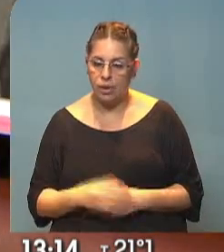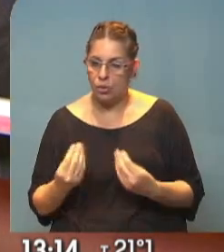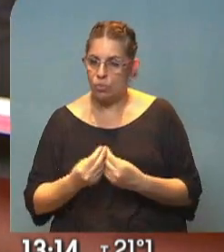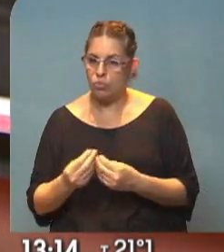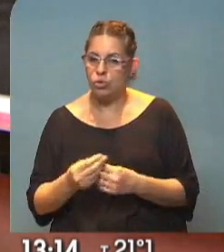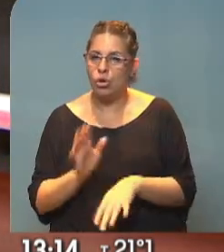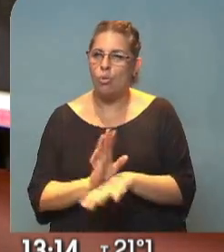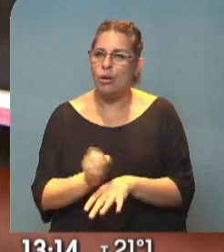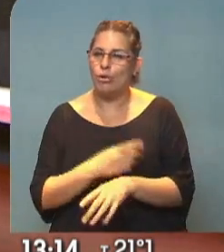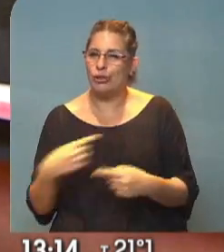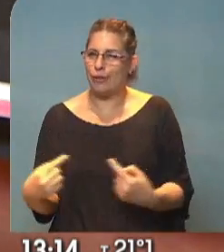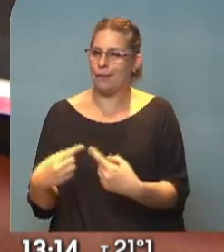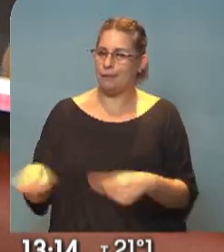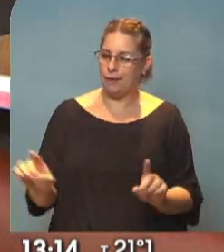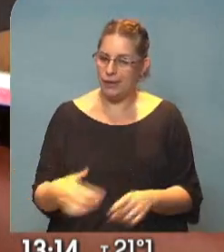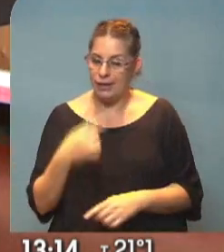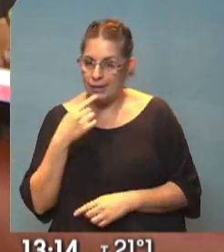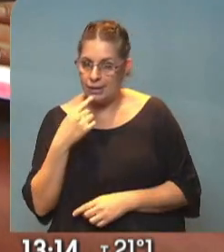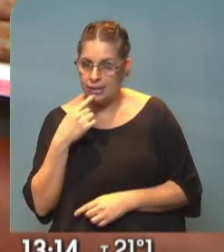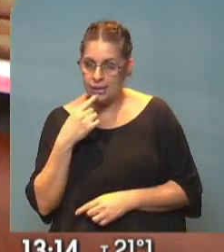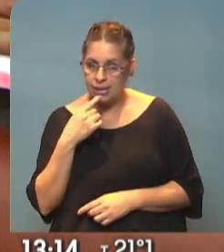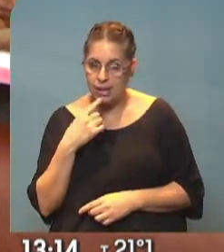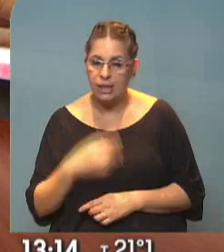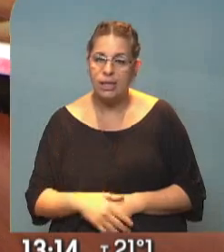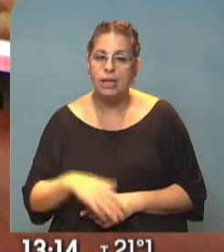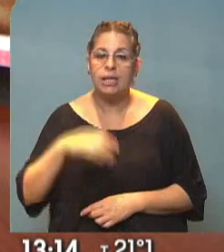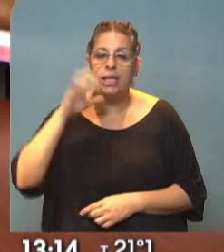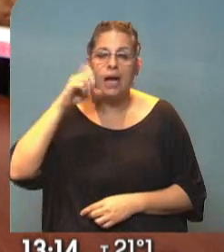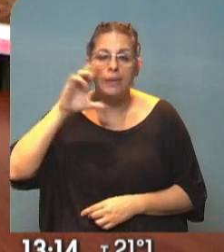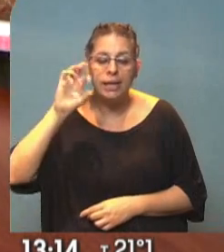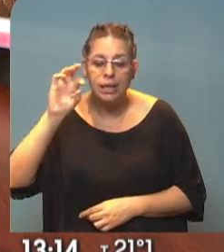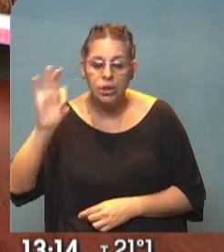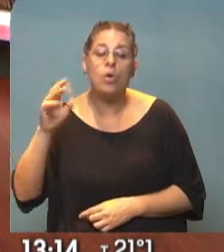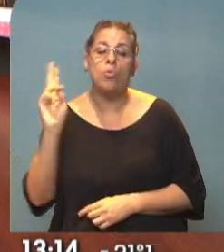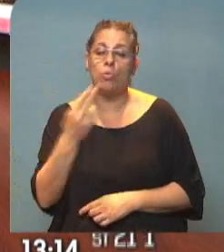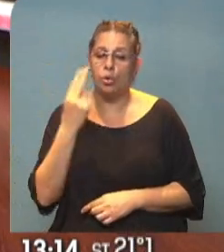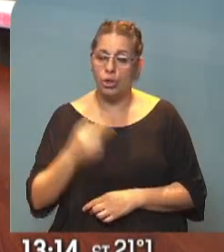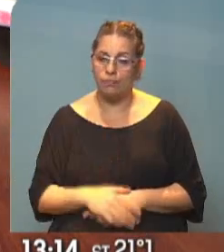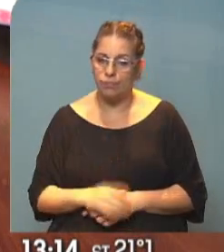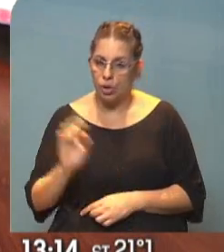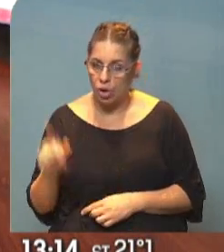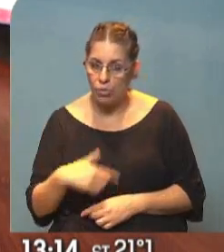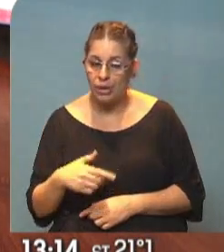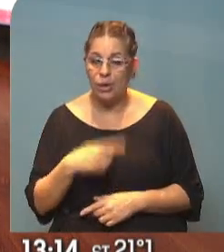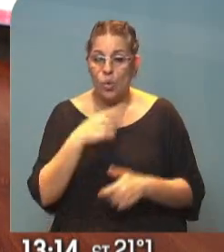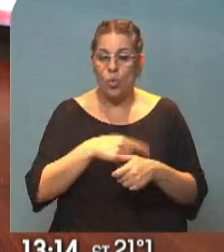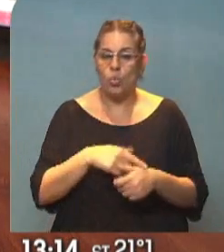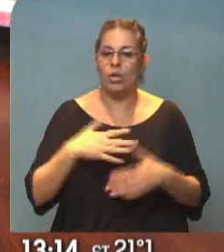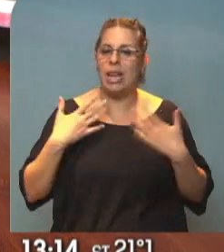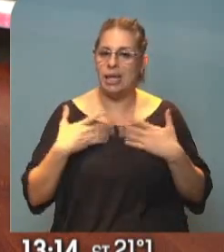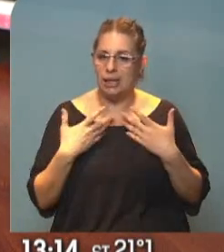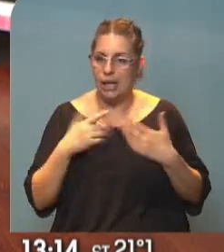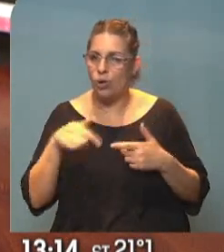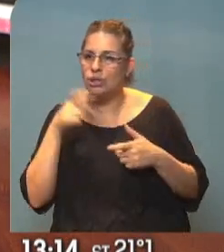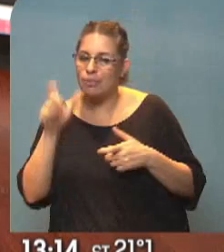Maxi, porque se conoció la noticia de la desaparición física, lamentablemente, de Ramón Cabrero en las últimas horas. Y el contraste tiene que ver con una alegría y un hombre que